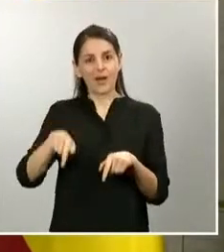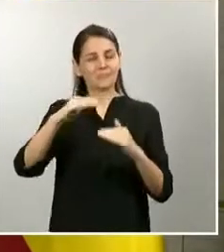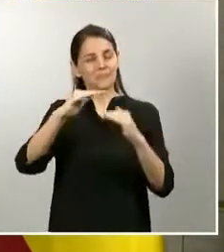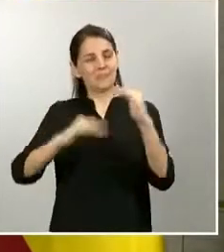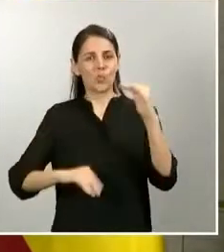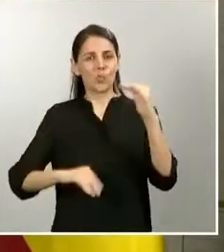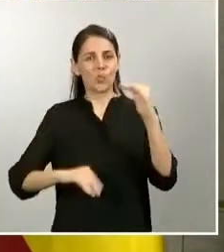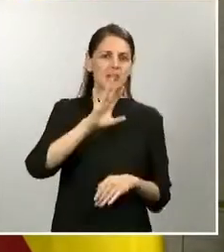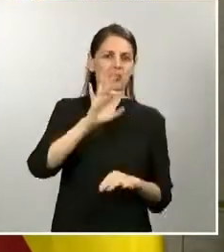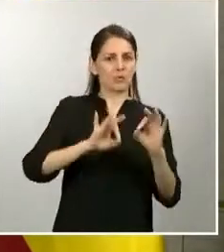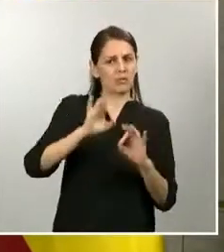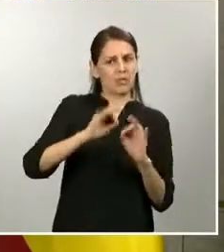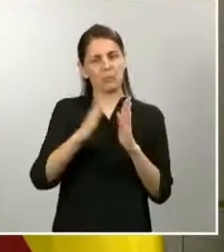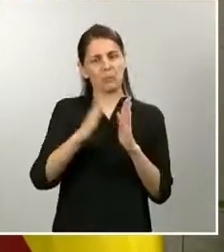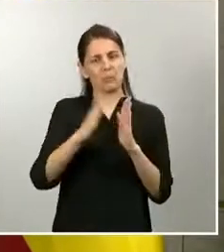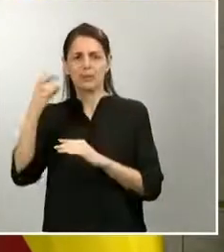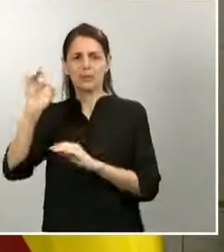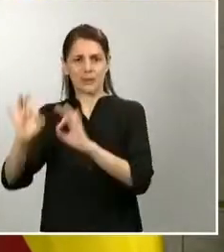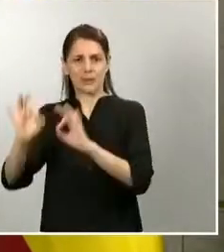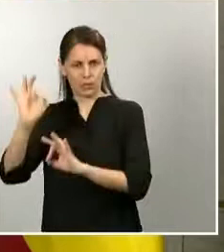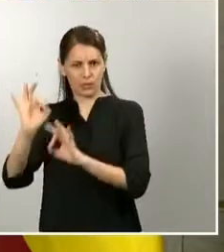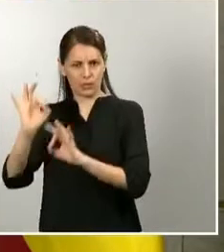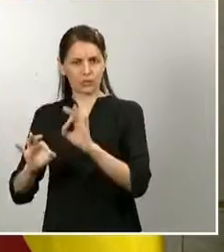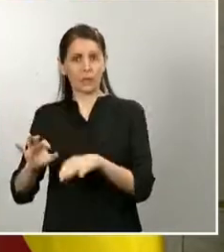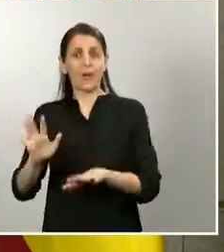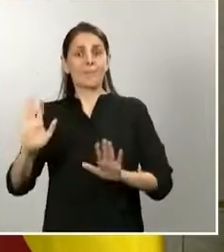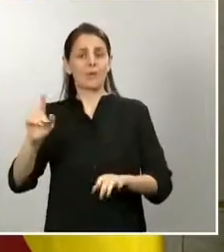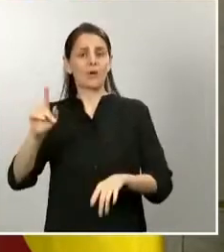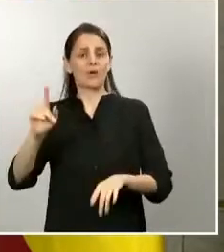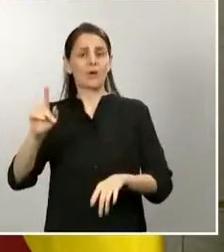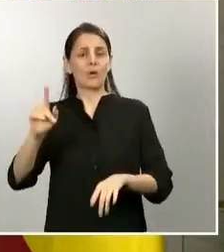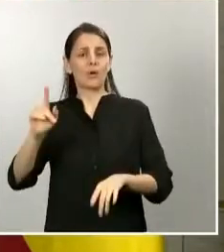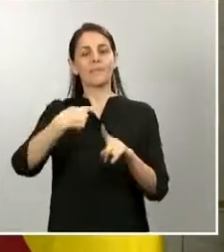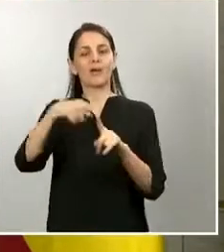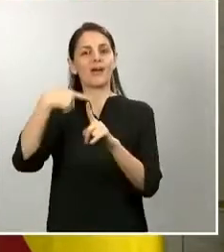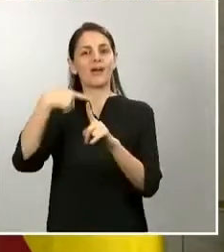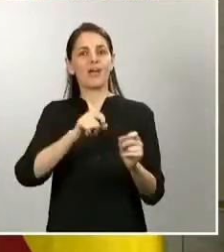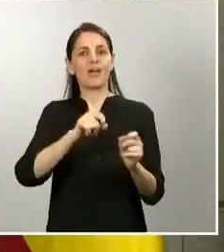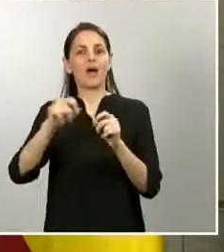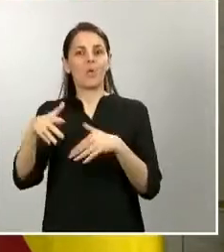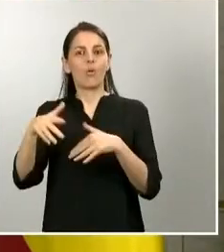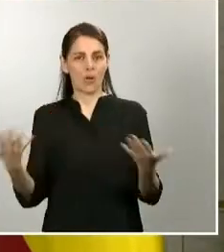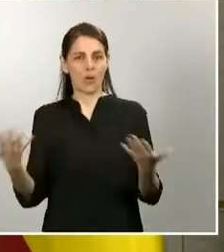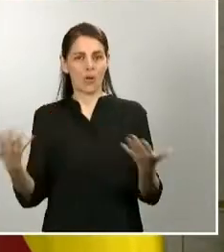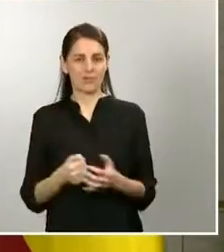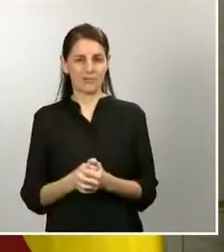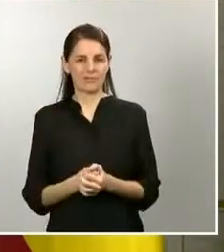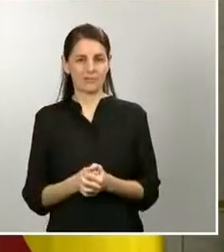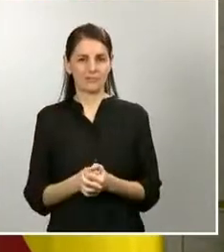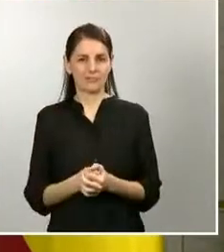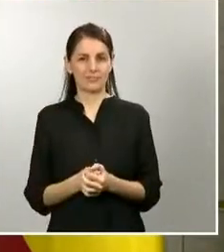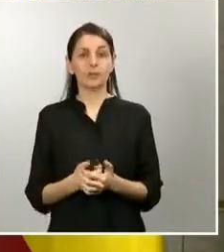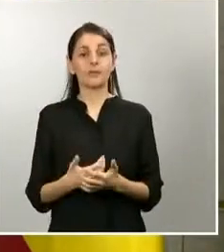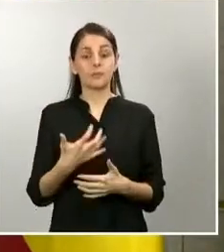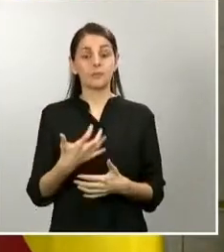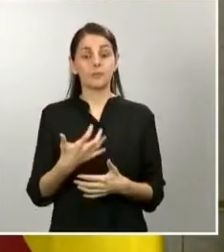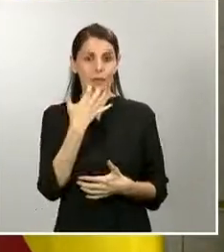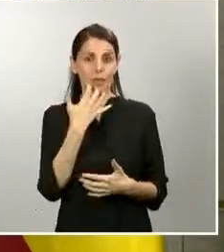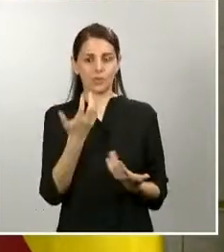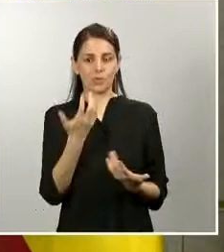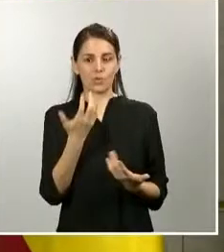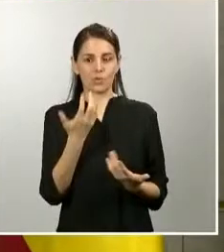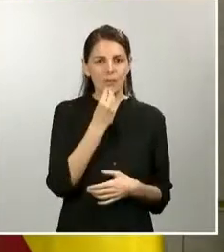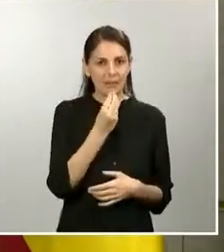pero con gran diferencia entre el tipo de mercancías transportadas. Así, en alimentación y en higiene